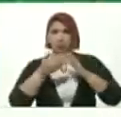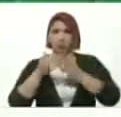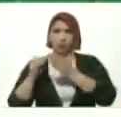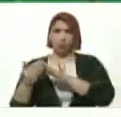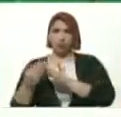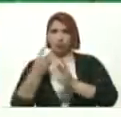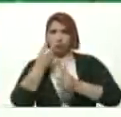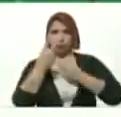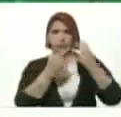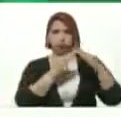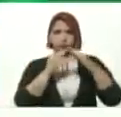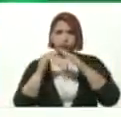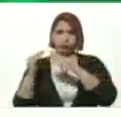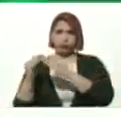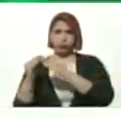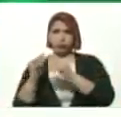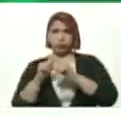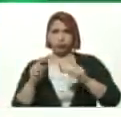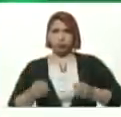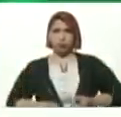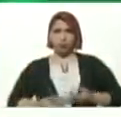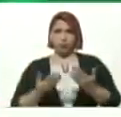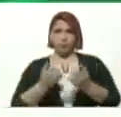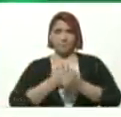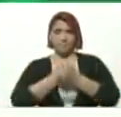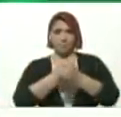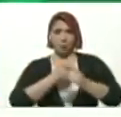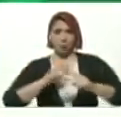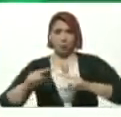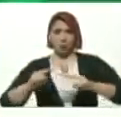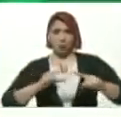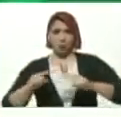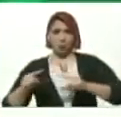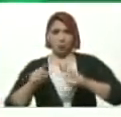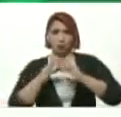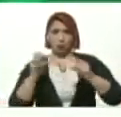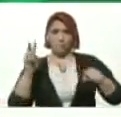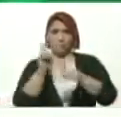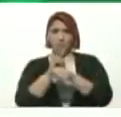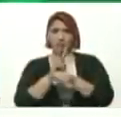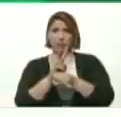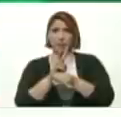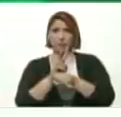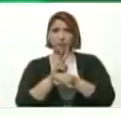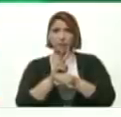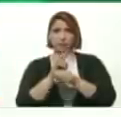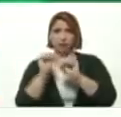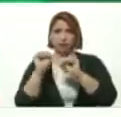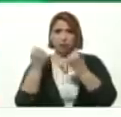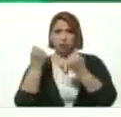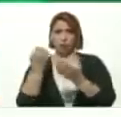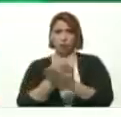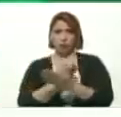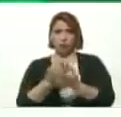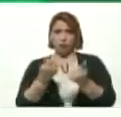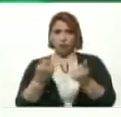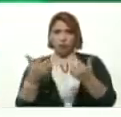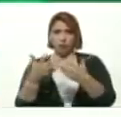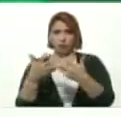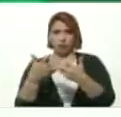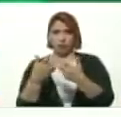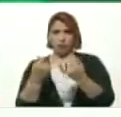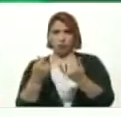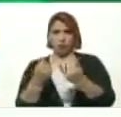Casa por casa Para llevarle El amor En acción A las víctimas Del bloqueo Económico Y la guerra Económica